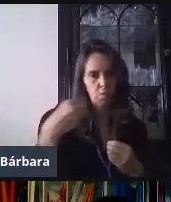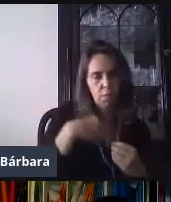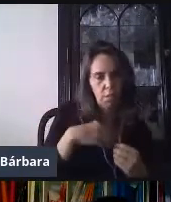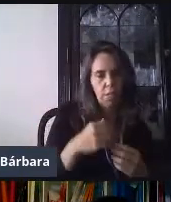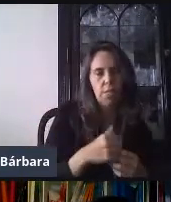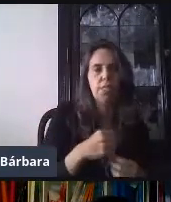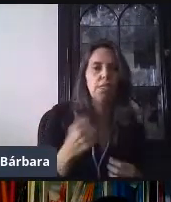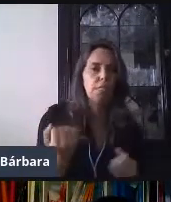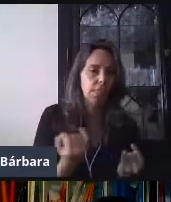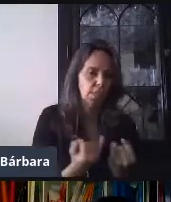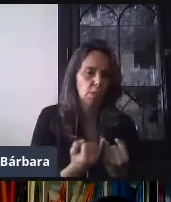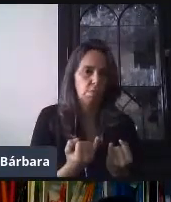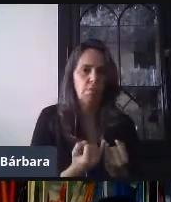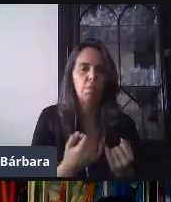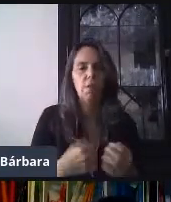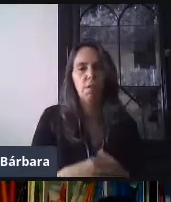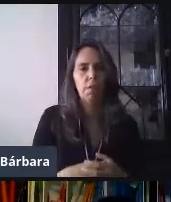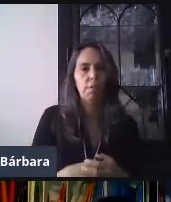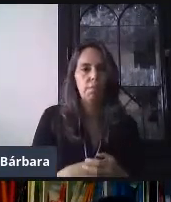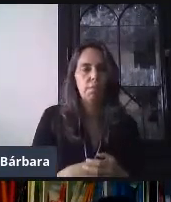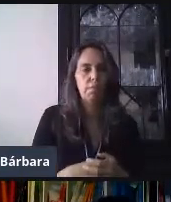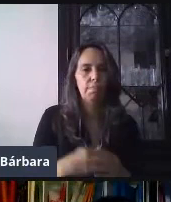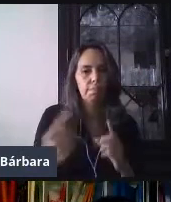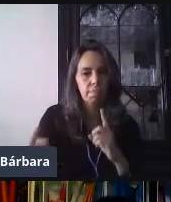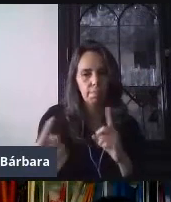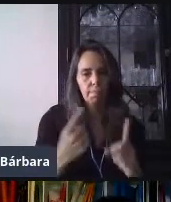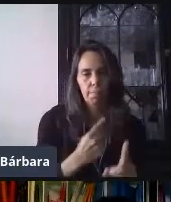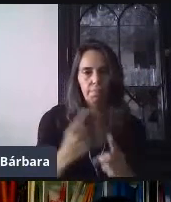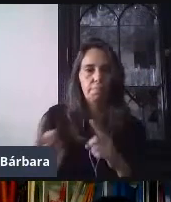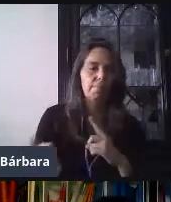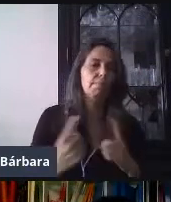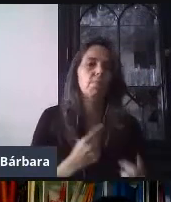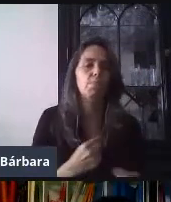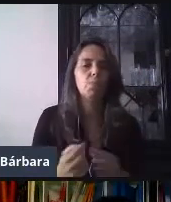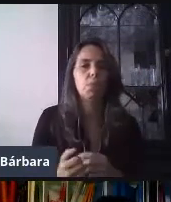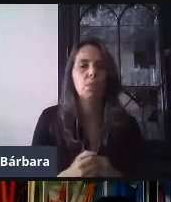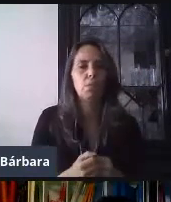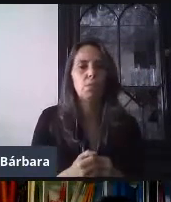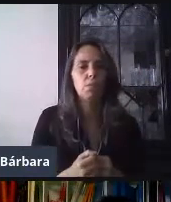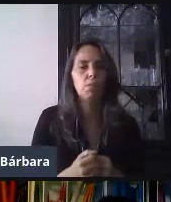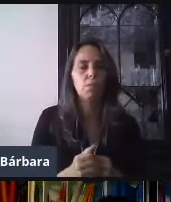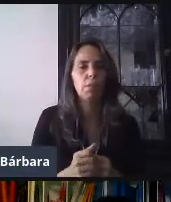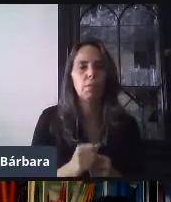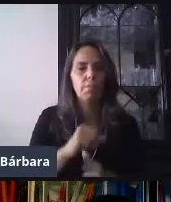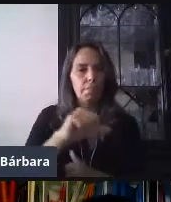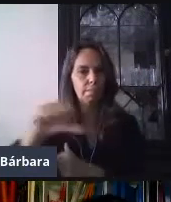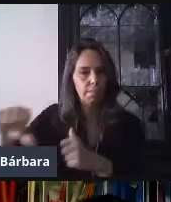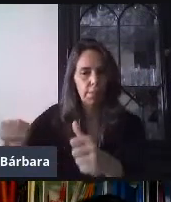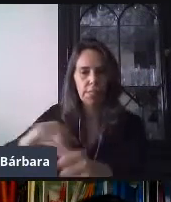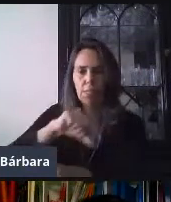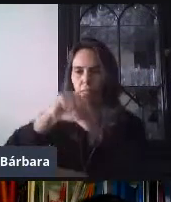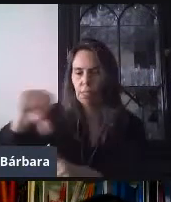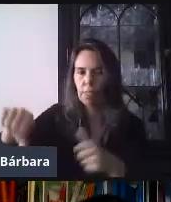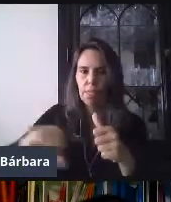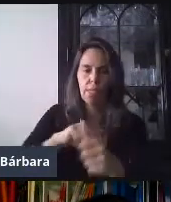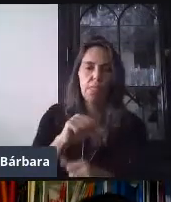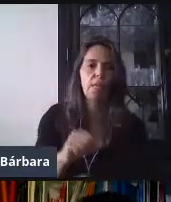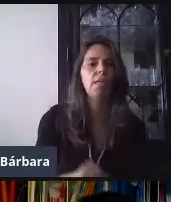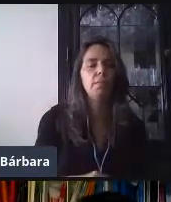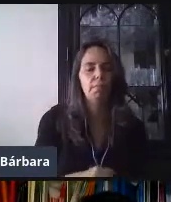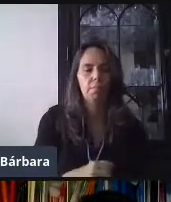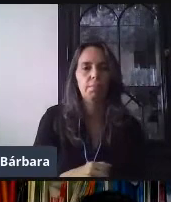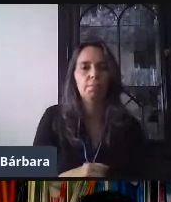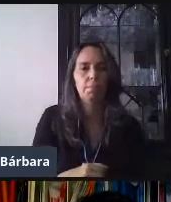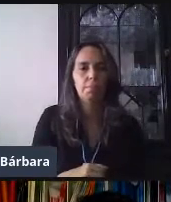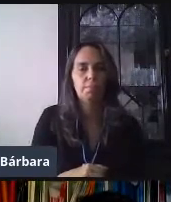mensaje motivador, o pues también agregar las instrucciones que tienen que servir el alumno después de contestar el cuestionario. Y, bien, la